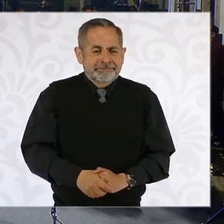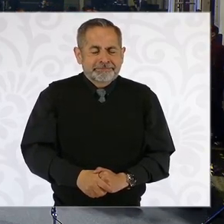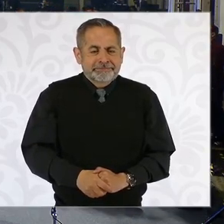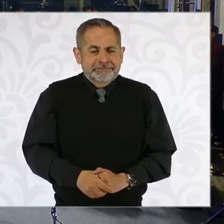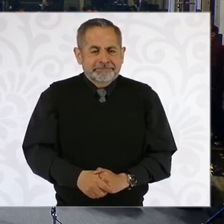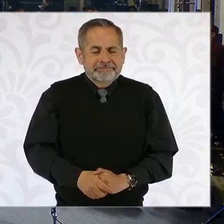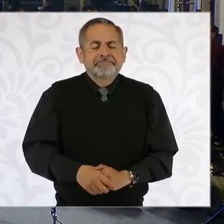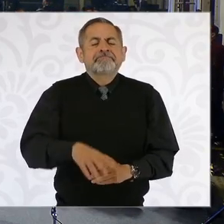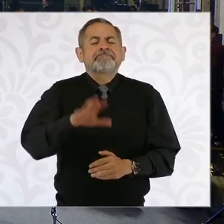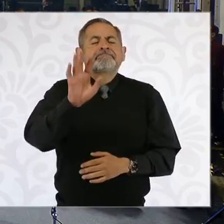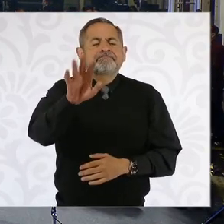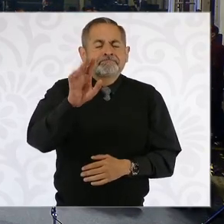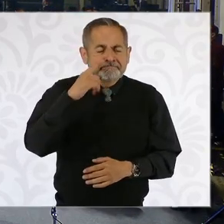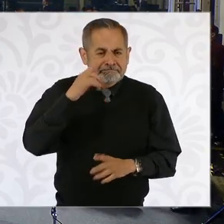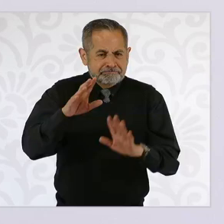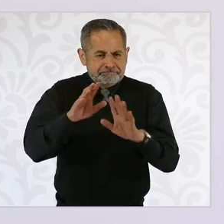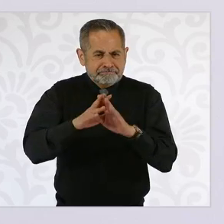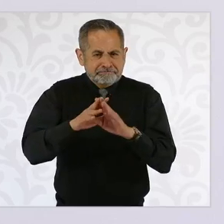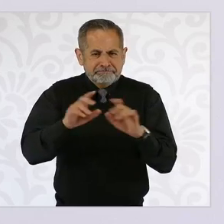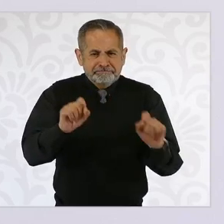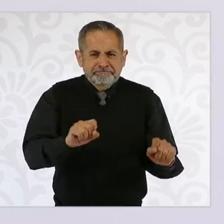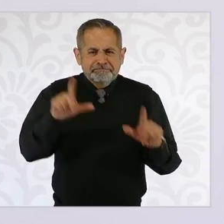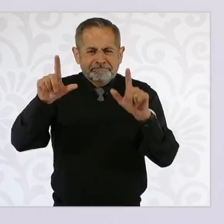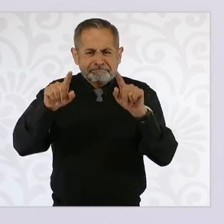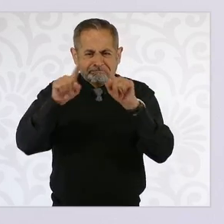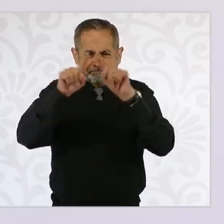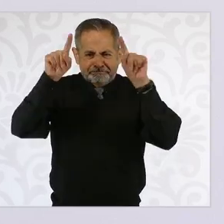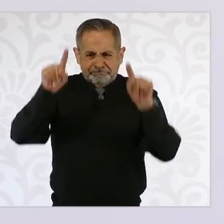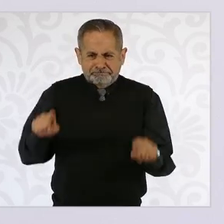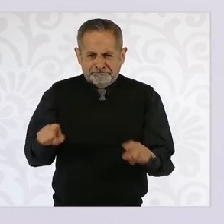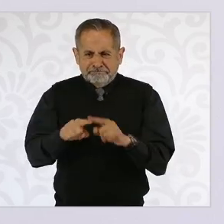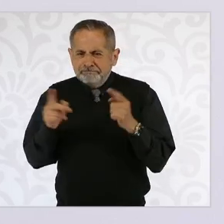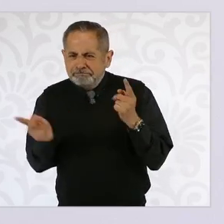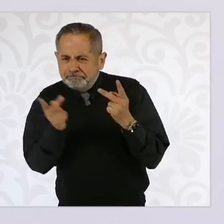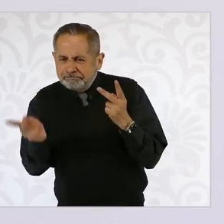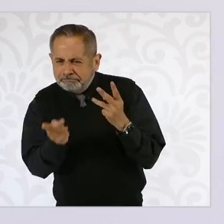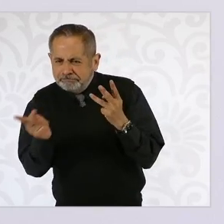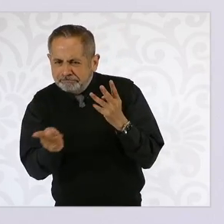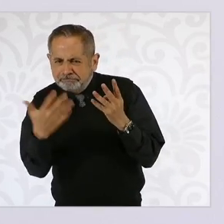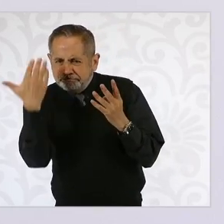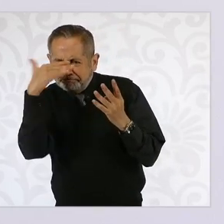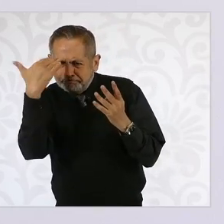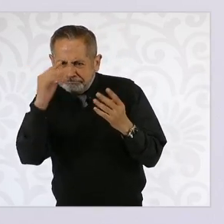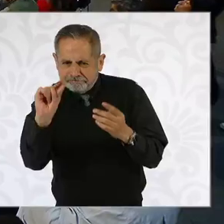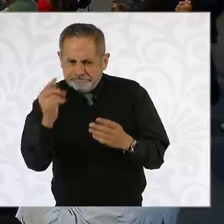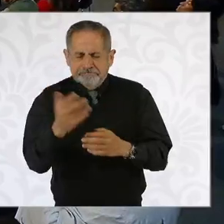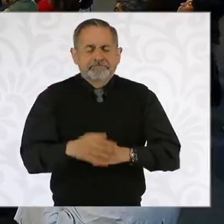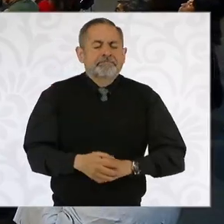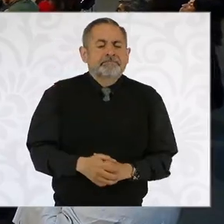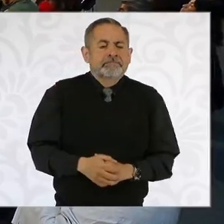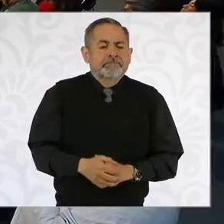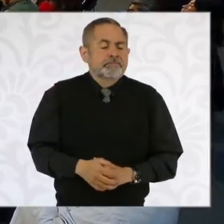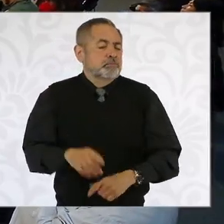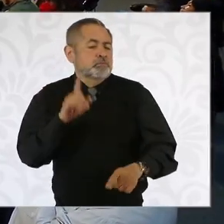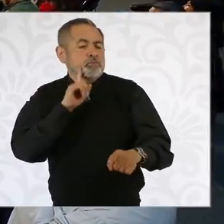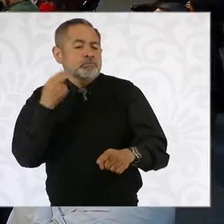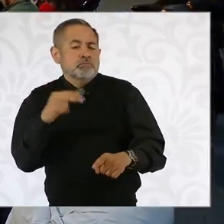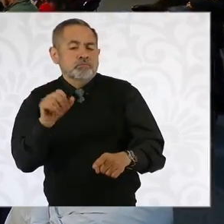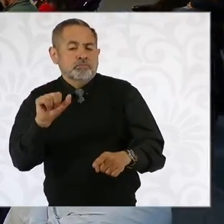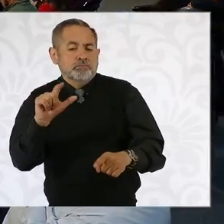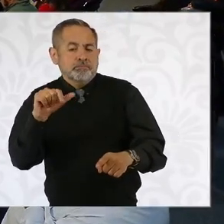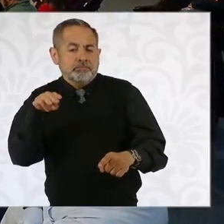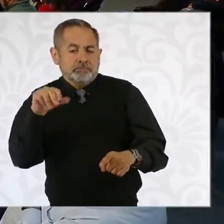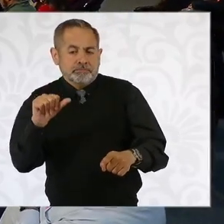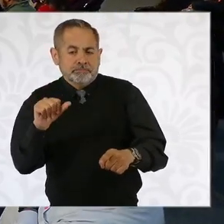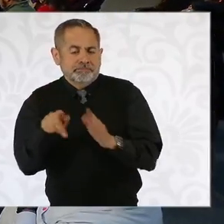Ahora vamos a pasar la imagen del cuestionario para que se conozcan. Presidenta, buenos días. Alma Muñoz de La Jornada. A